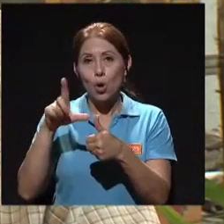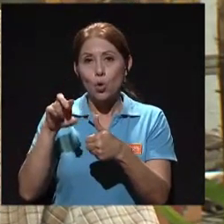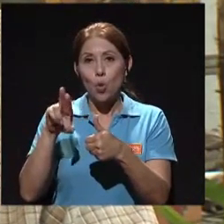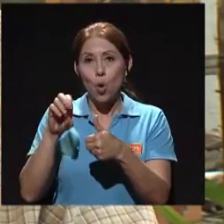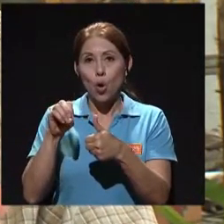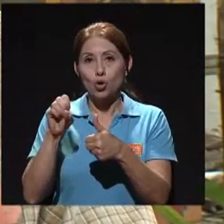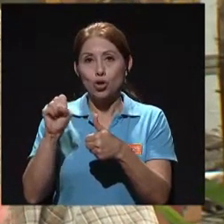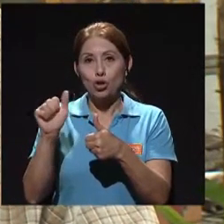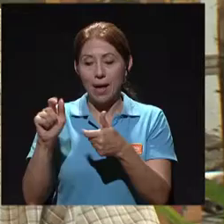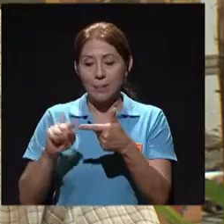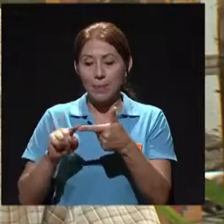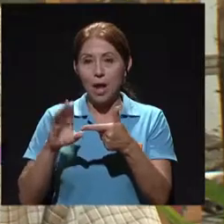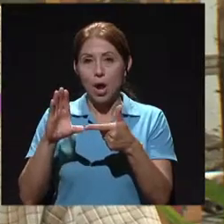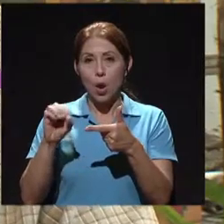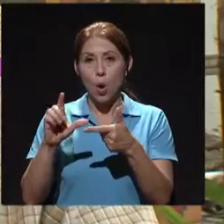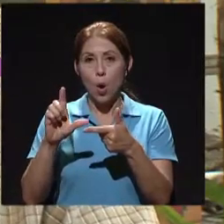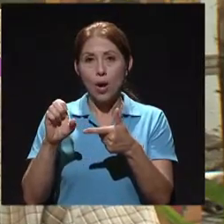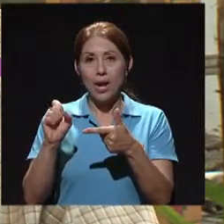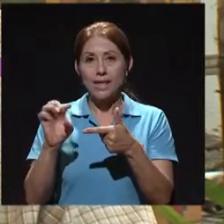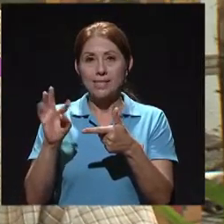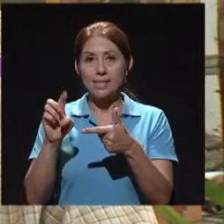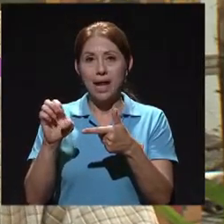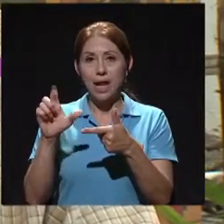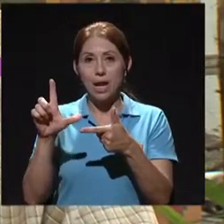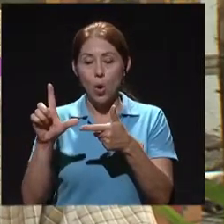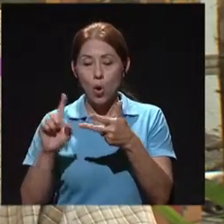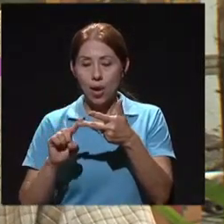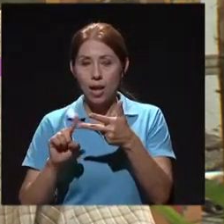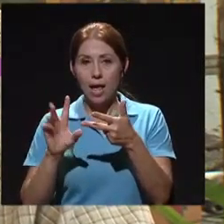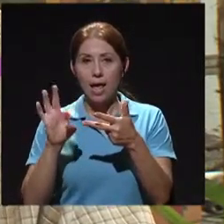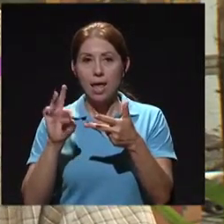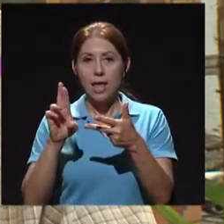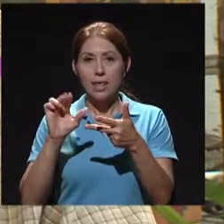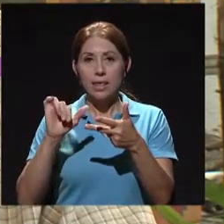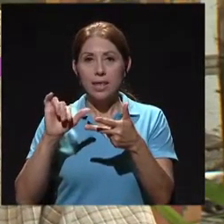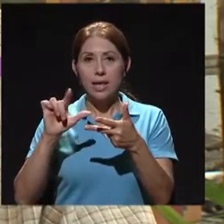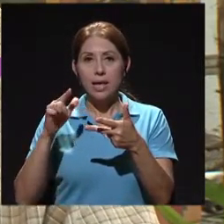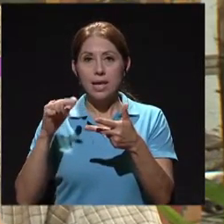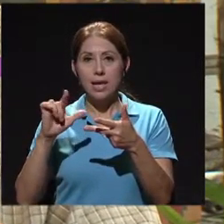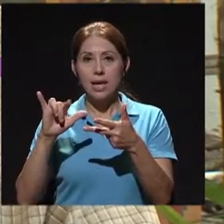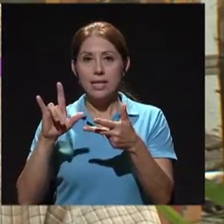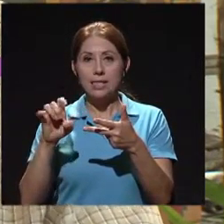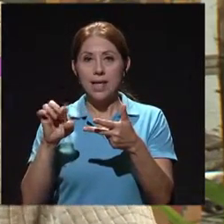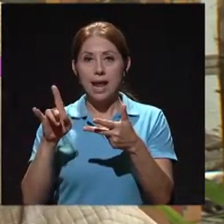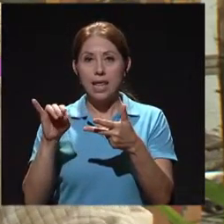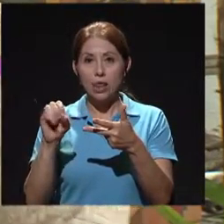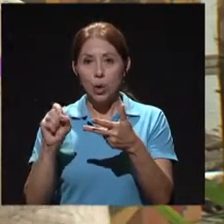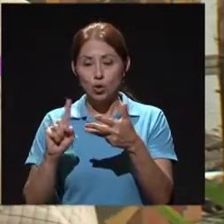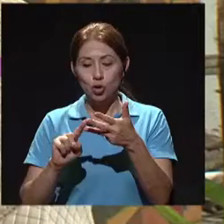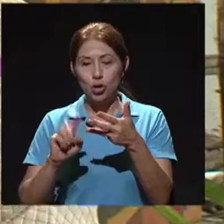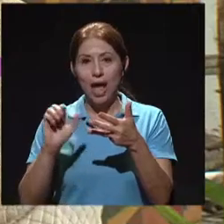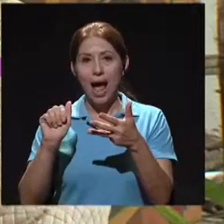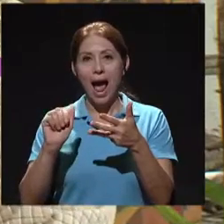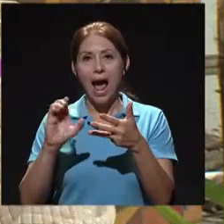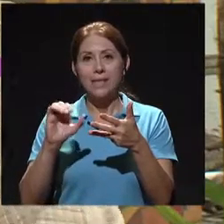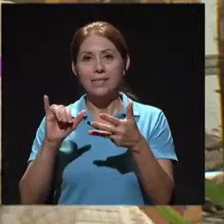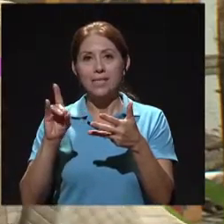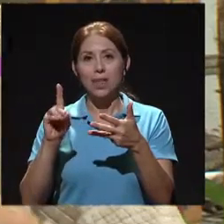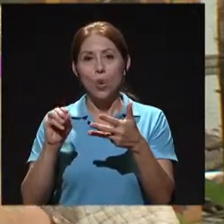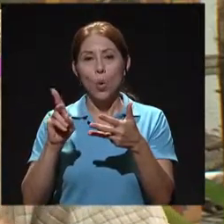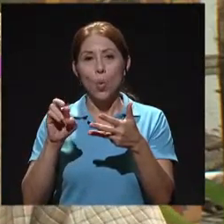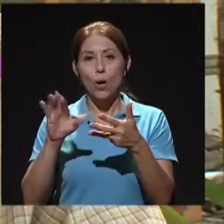el colesterol, los triglicéridos, el ácido úrico, todo eso. Y, por supuesto, toda la parte que es